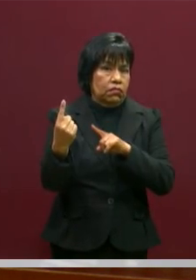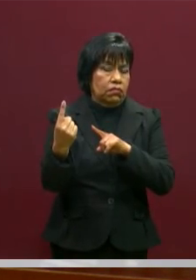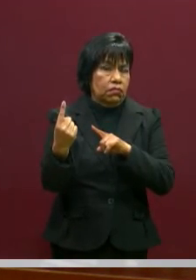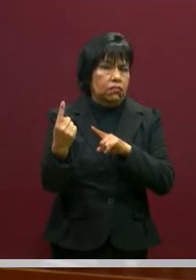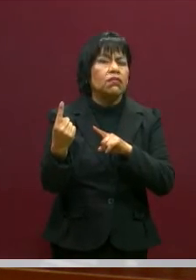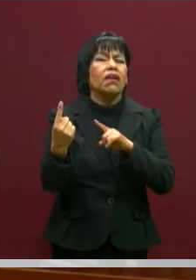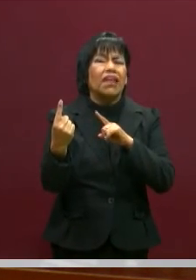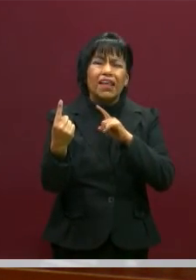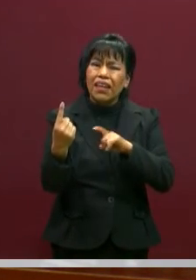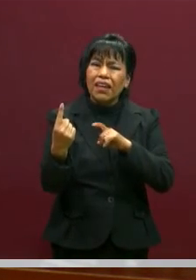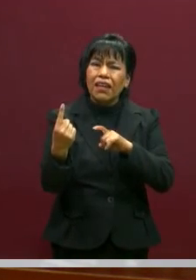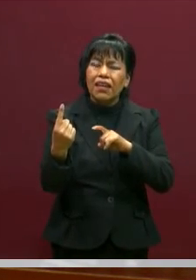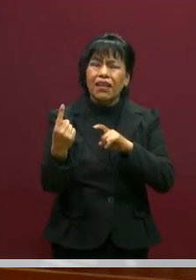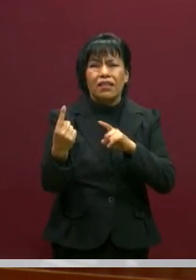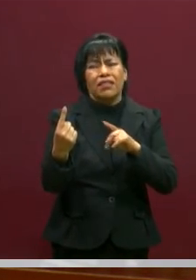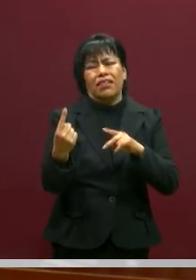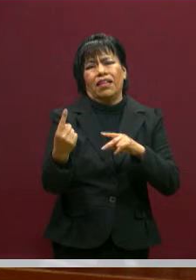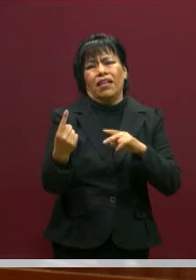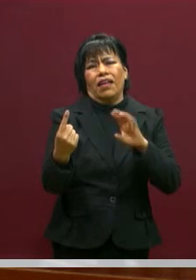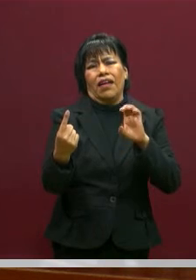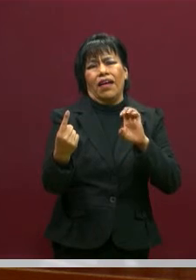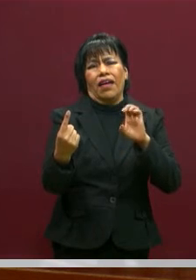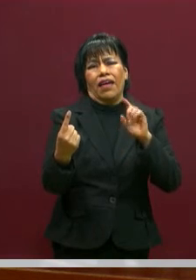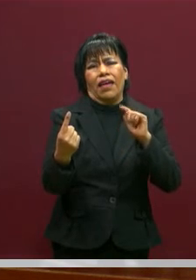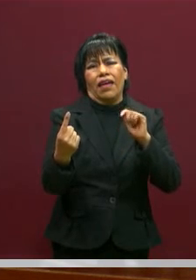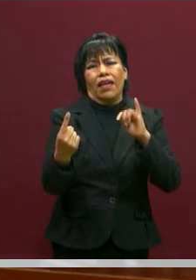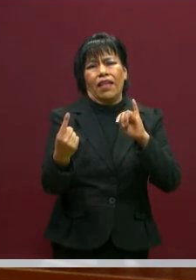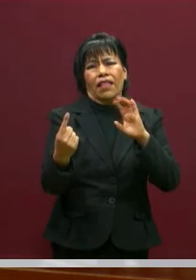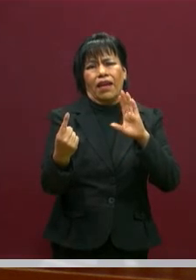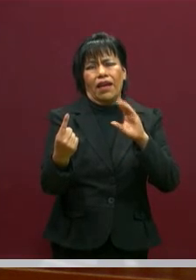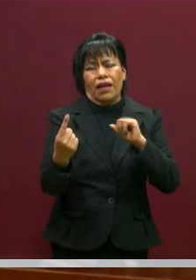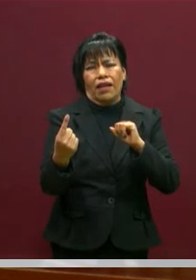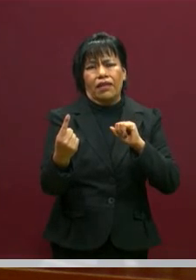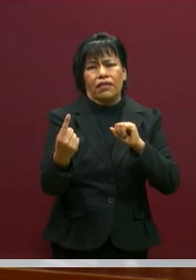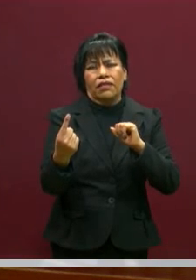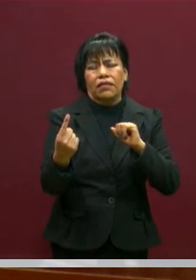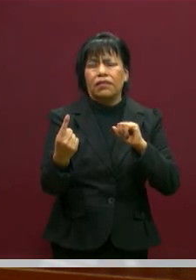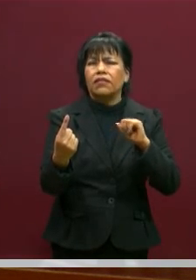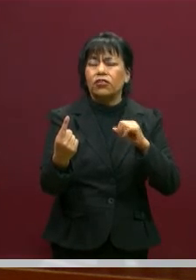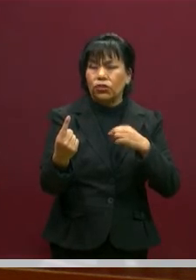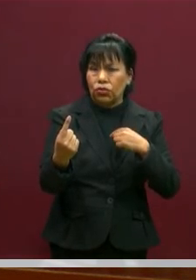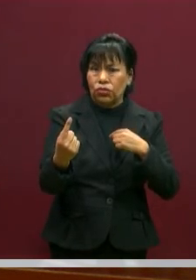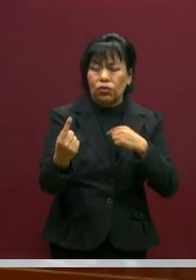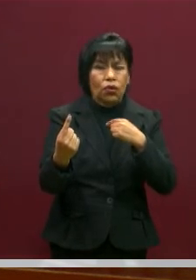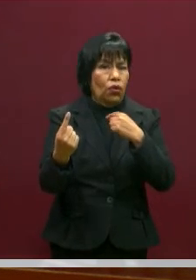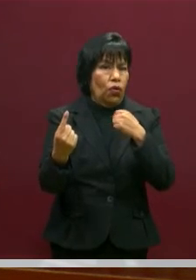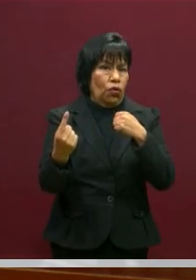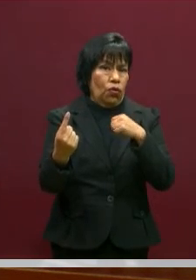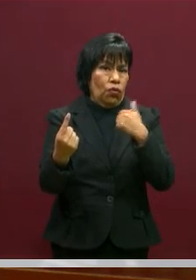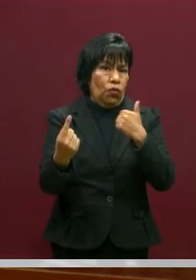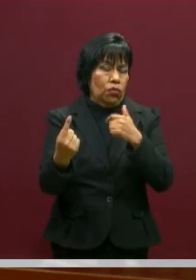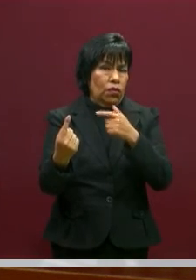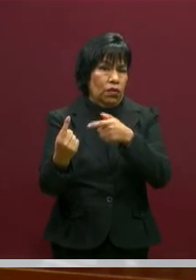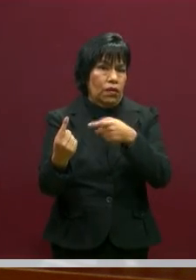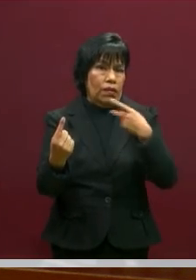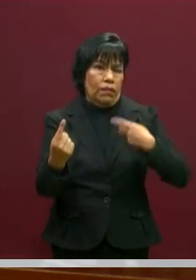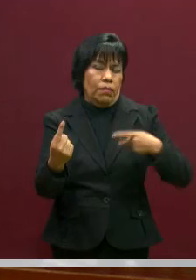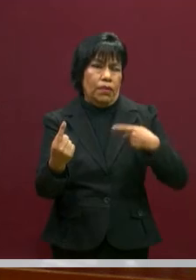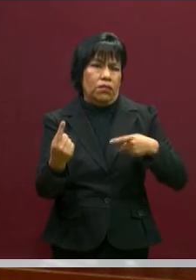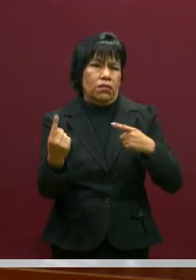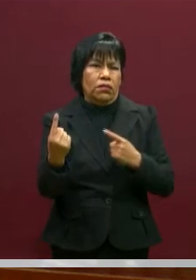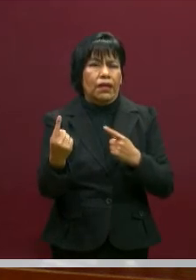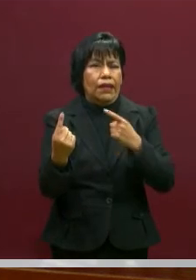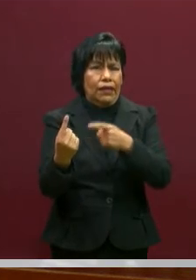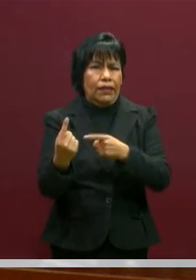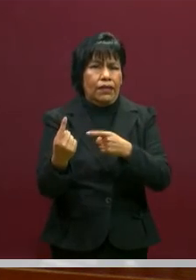diríamos la ética, es mi prójimo. El otro es el ser